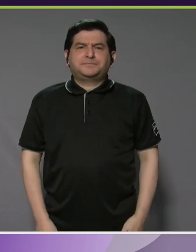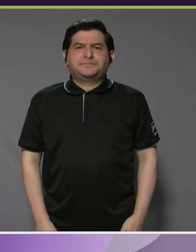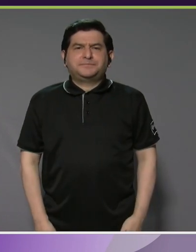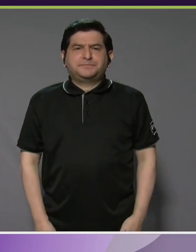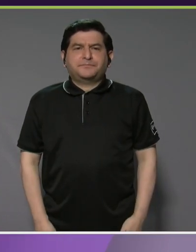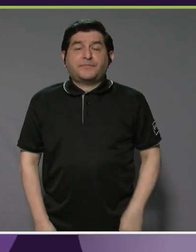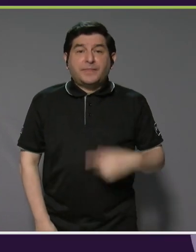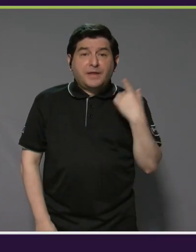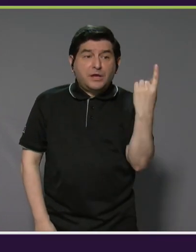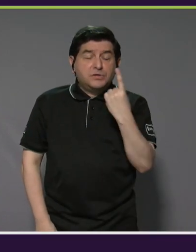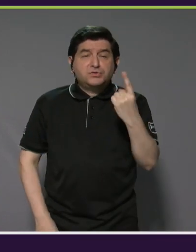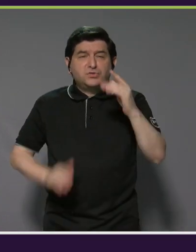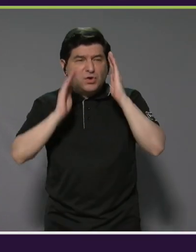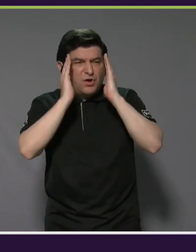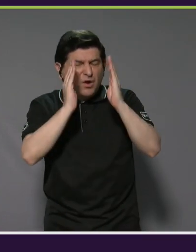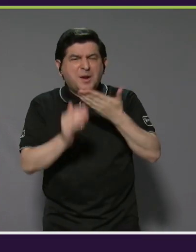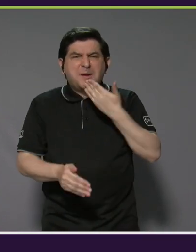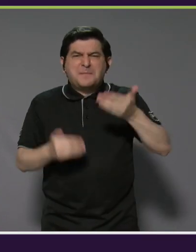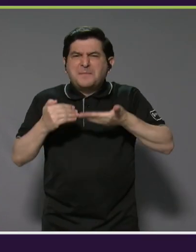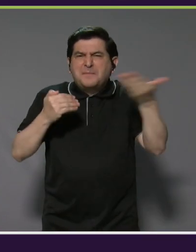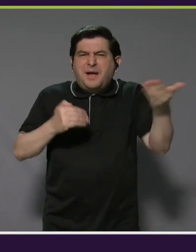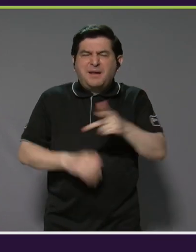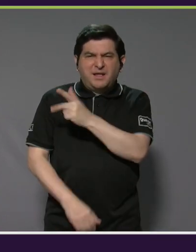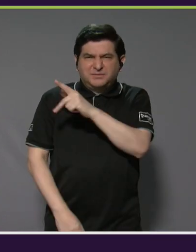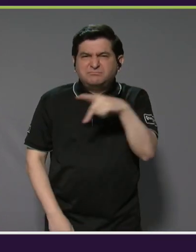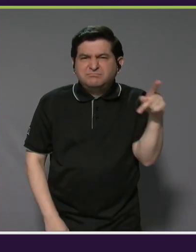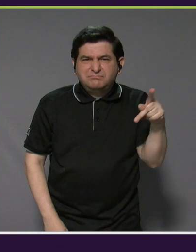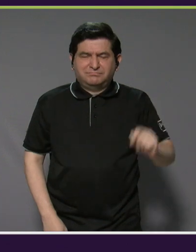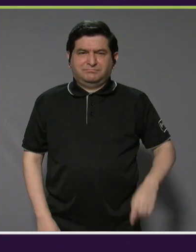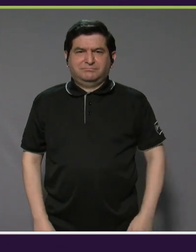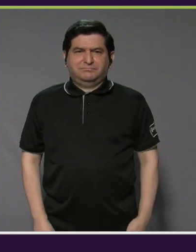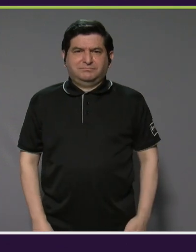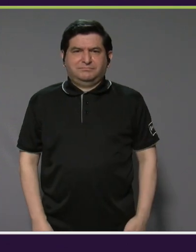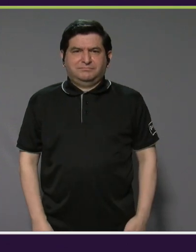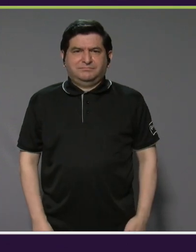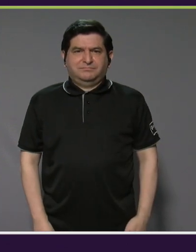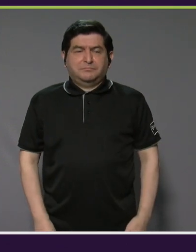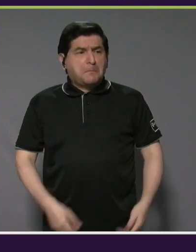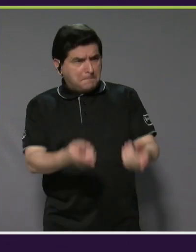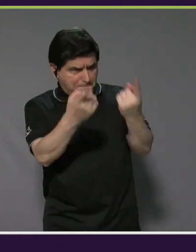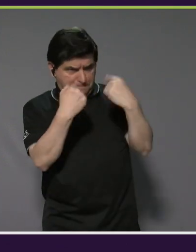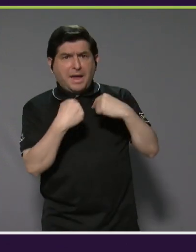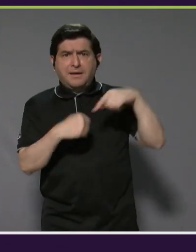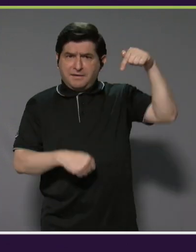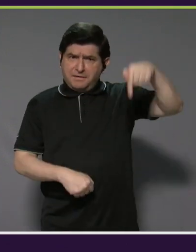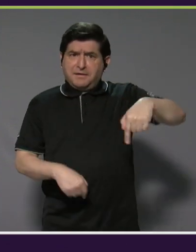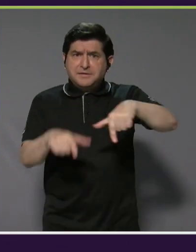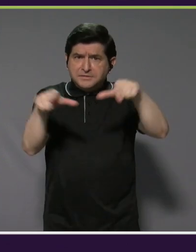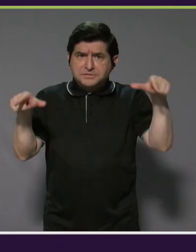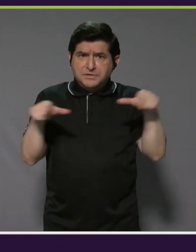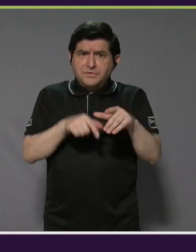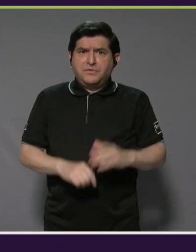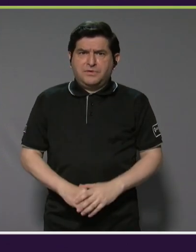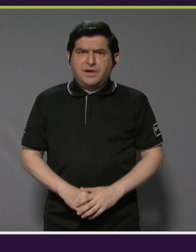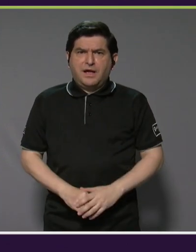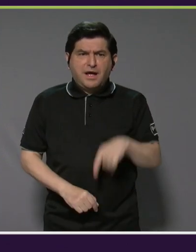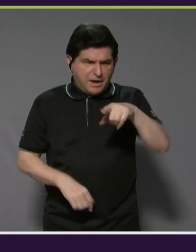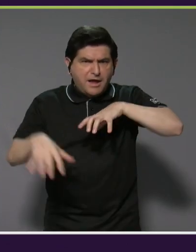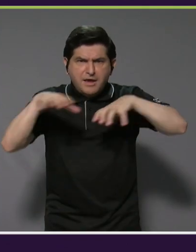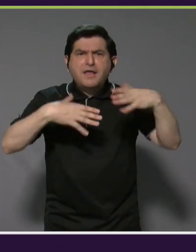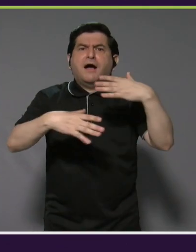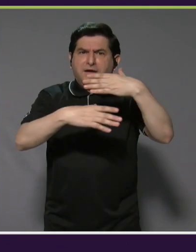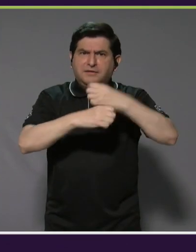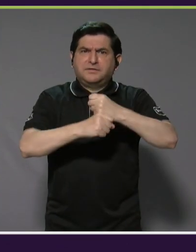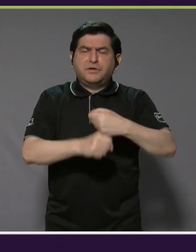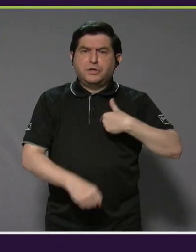solamente se escuchan cosas malas de Punta Arenas. Entonces, que vengan acá y hagan estas actividades